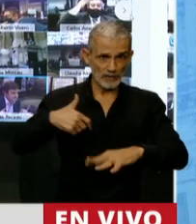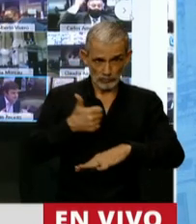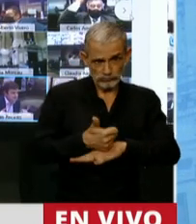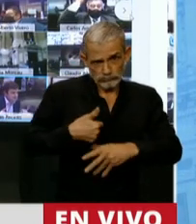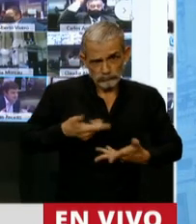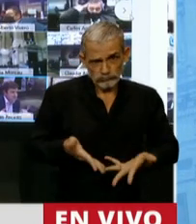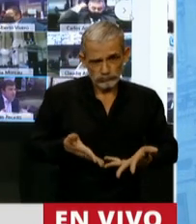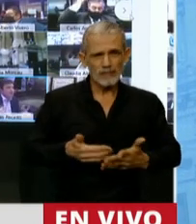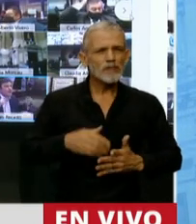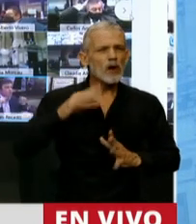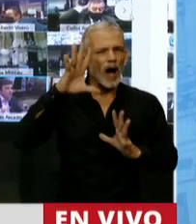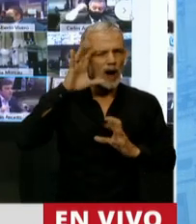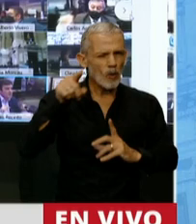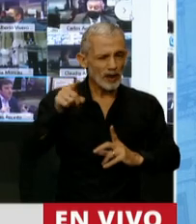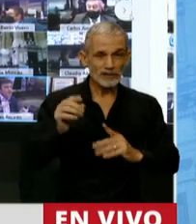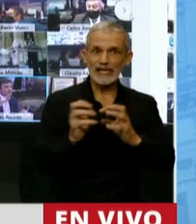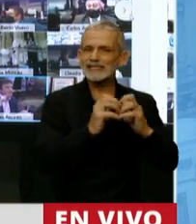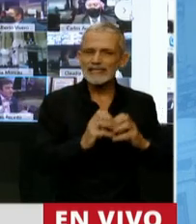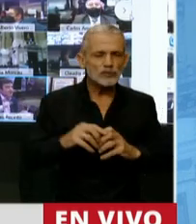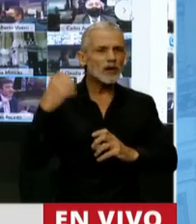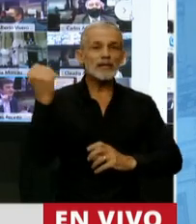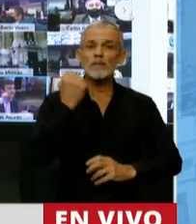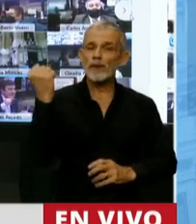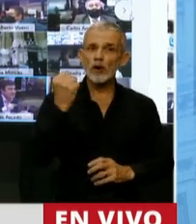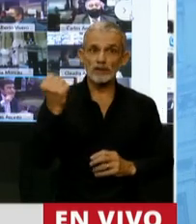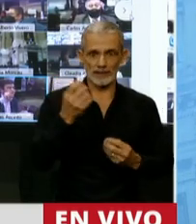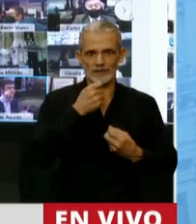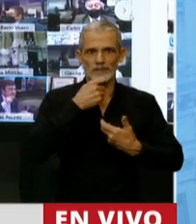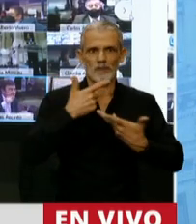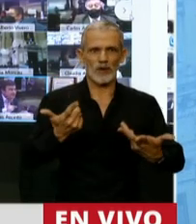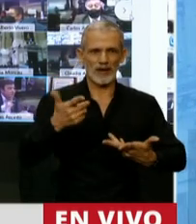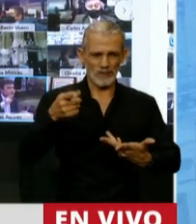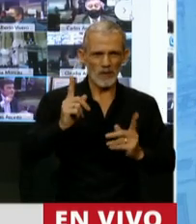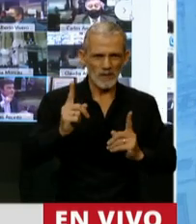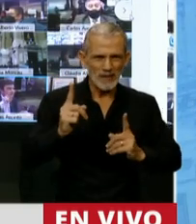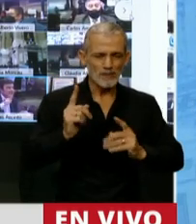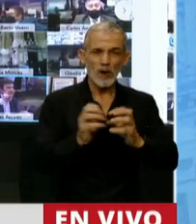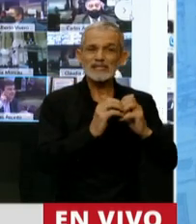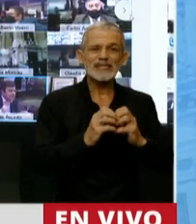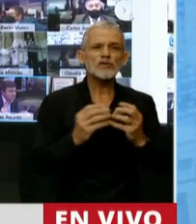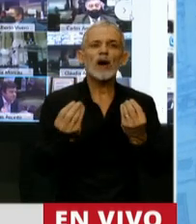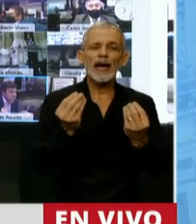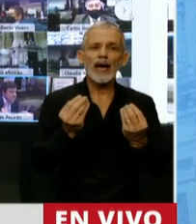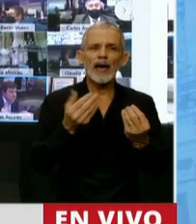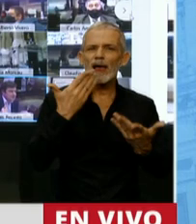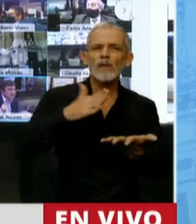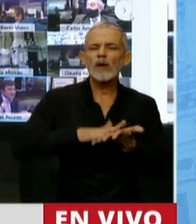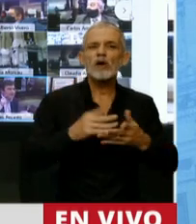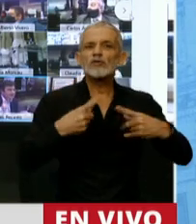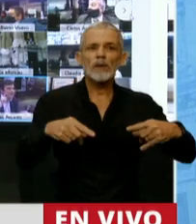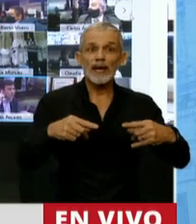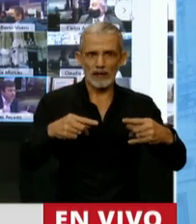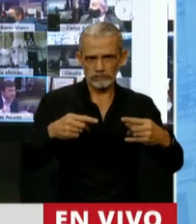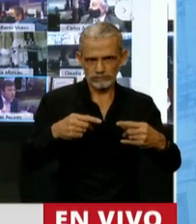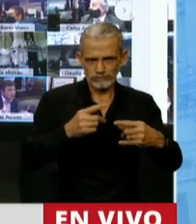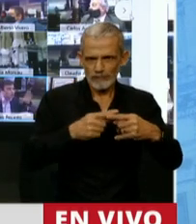recuerdo que una sesión tan trascendente y tan importante como es nada más ni nada menos que tratar y discutir los números